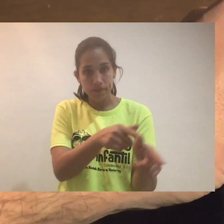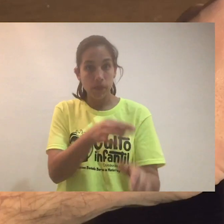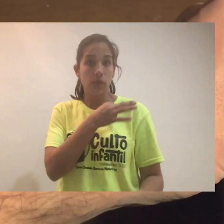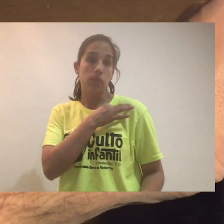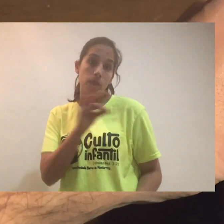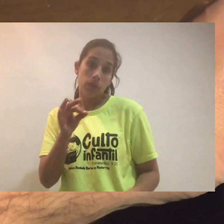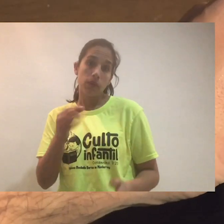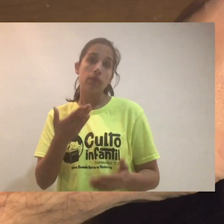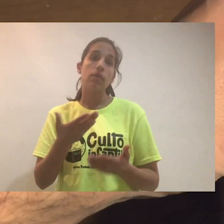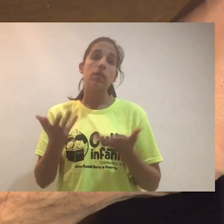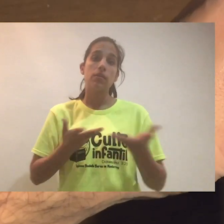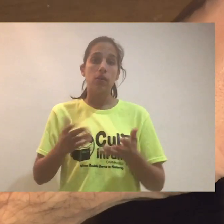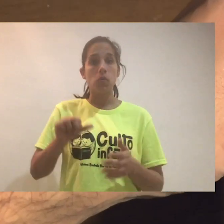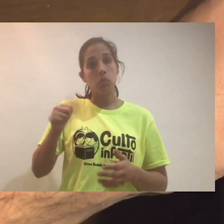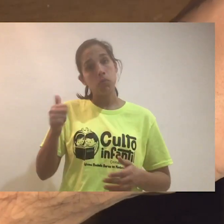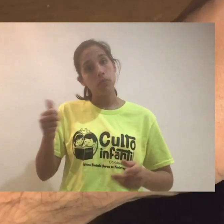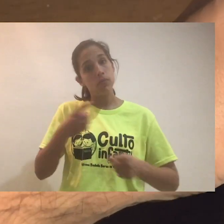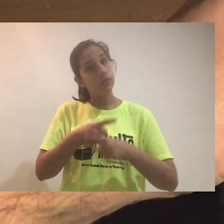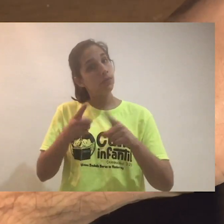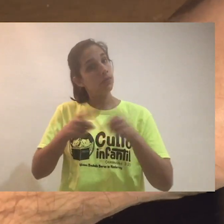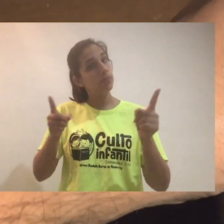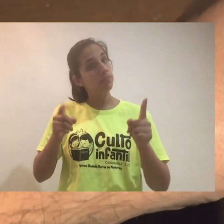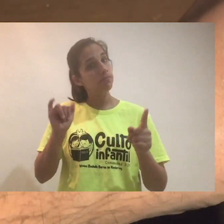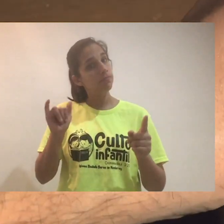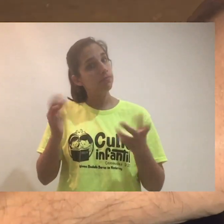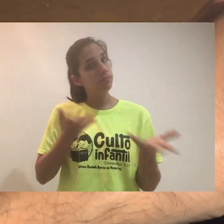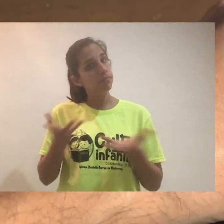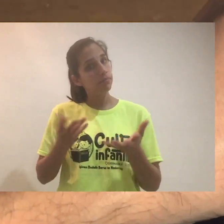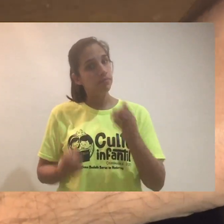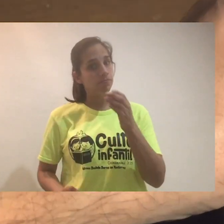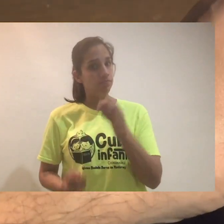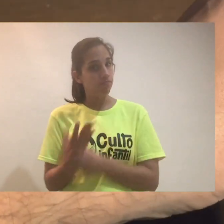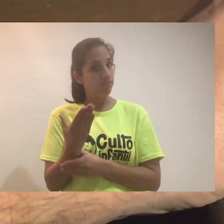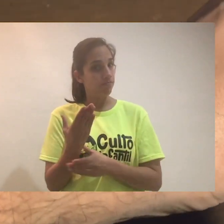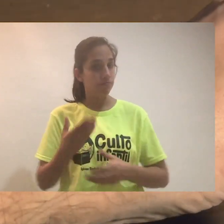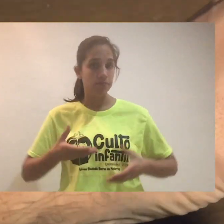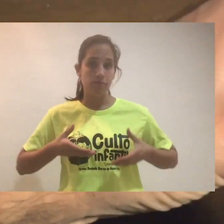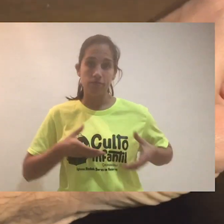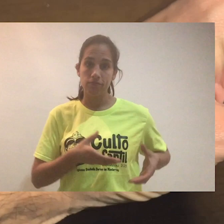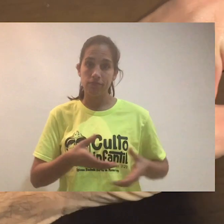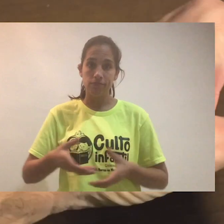Puedes hacer otros diferentes y crear nuevos caminos.